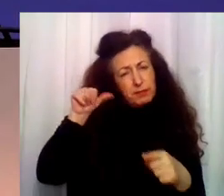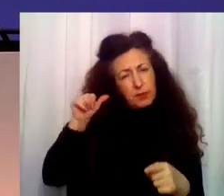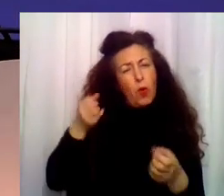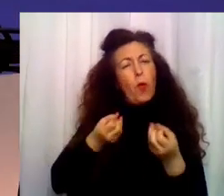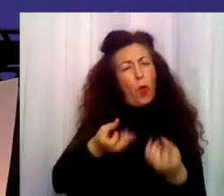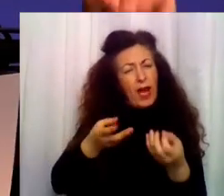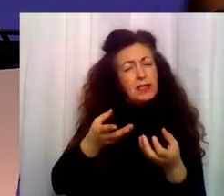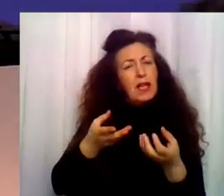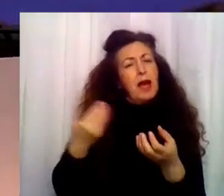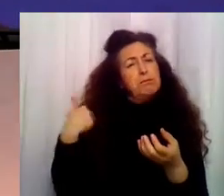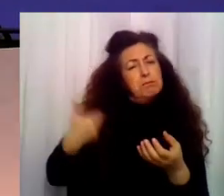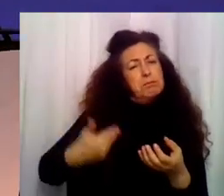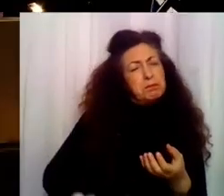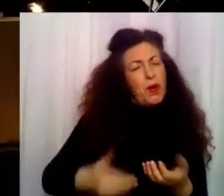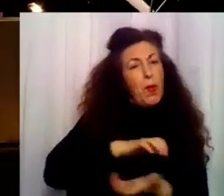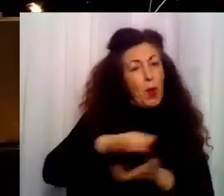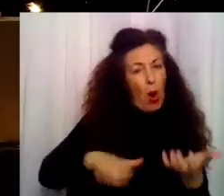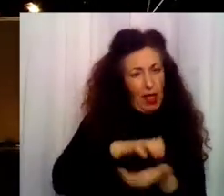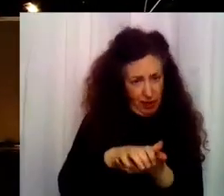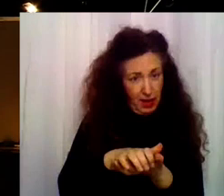violencia. Todos ellos de hoy mismo.